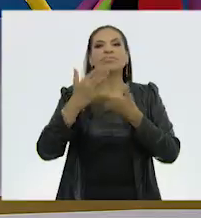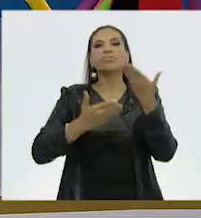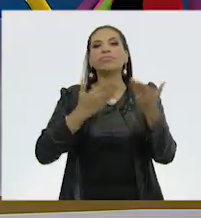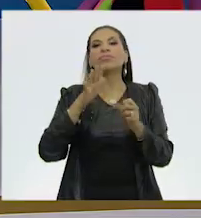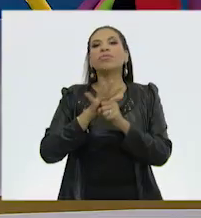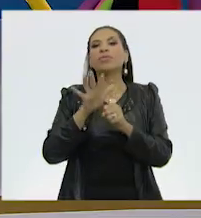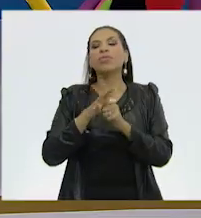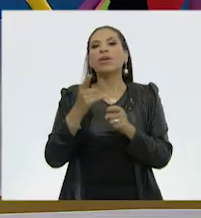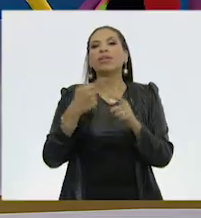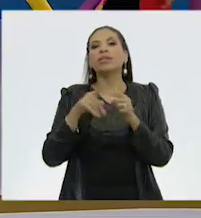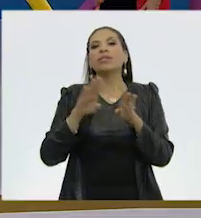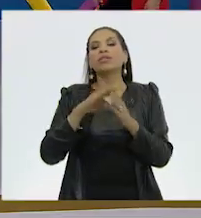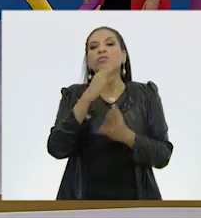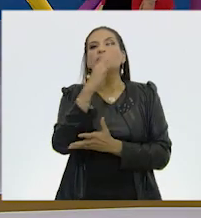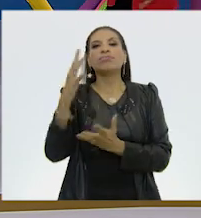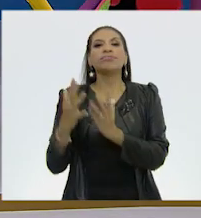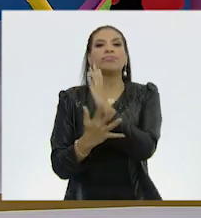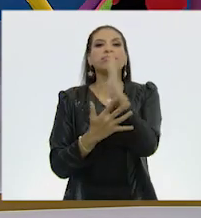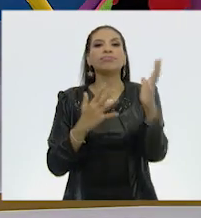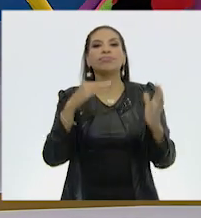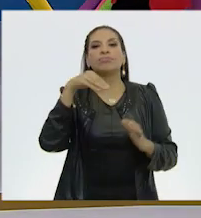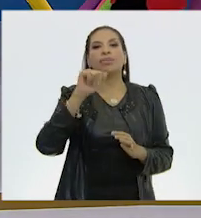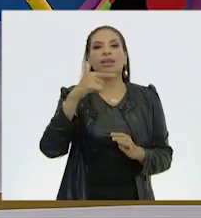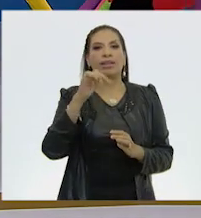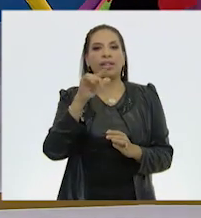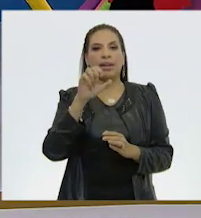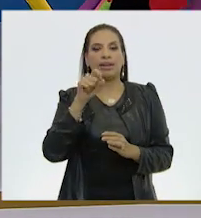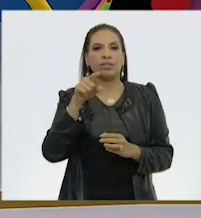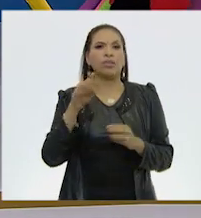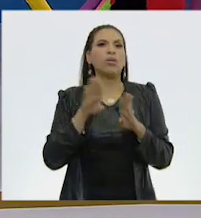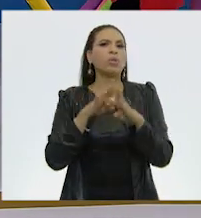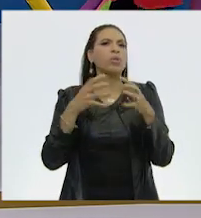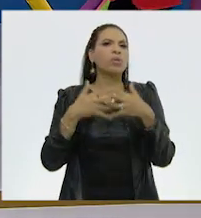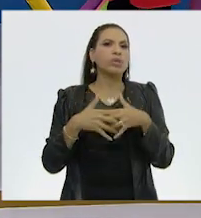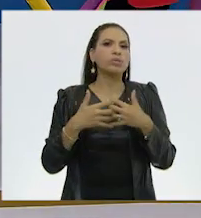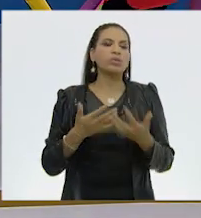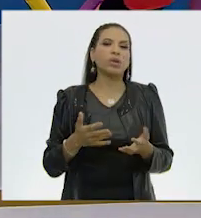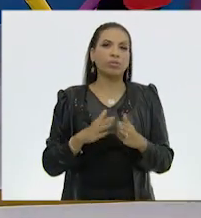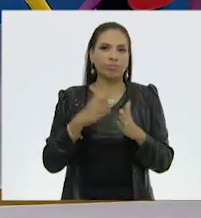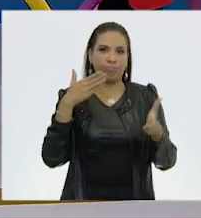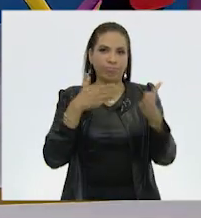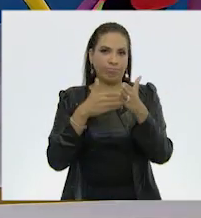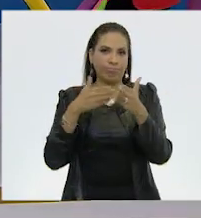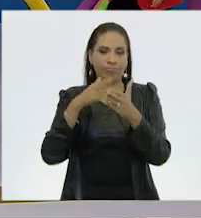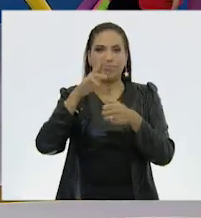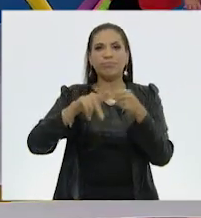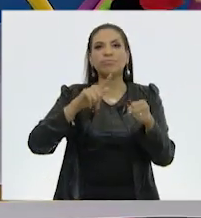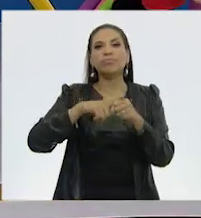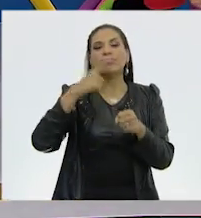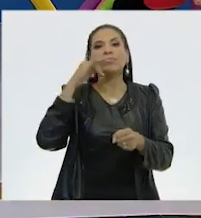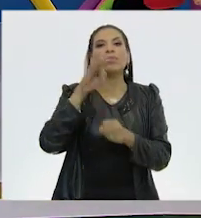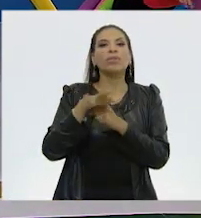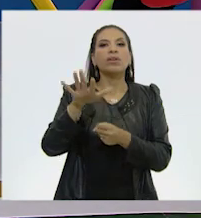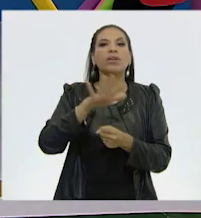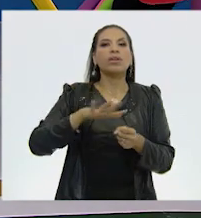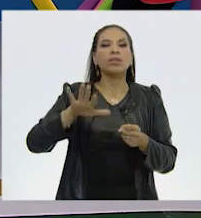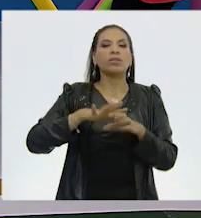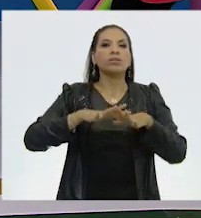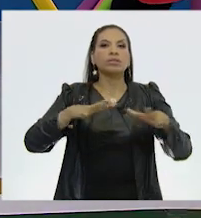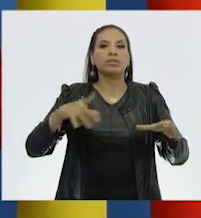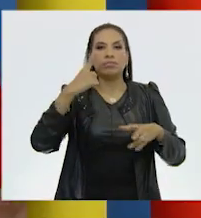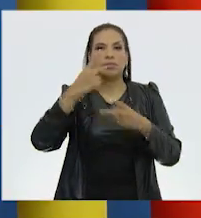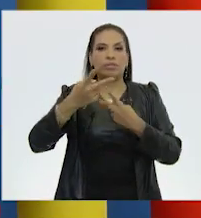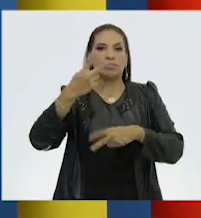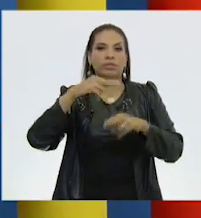soporte son los manglares. ¿Ustedes sabían que estos funcionan como barrera natural para proteger las zonas costeras del